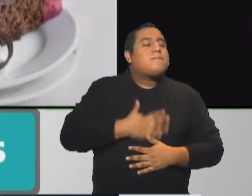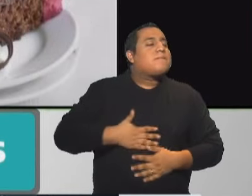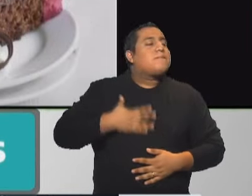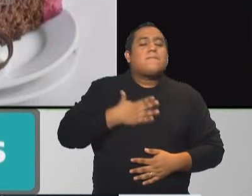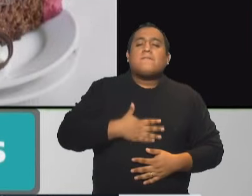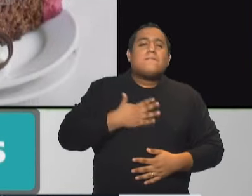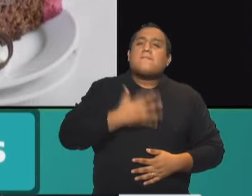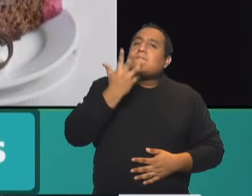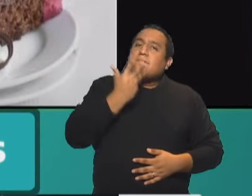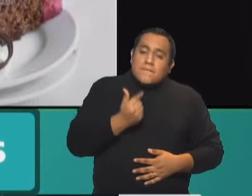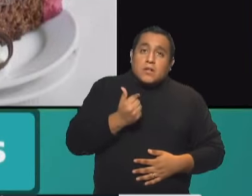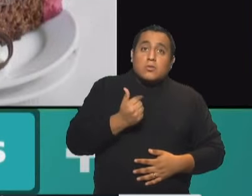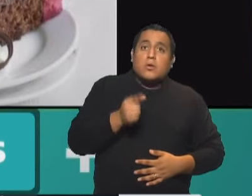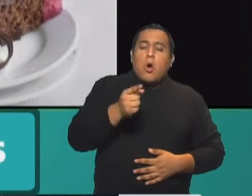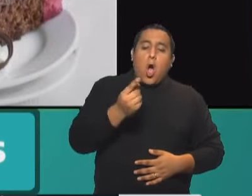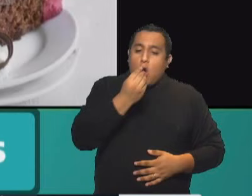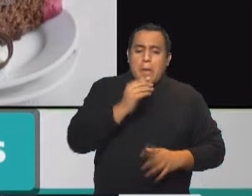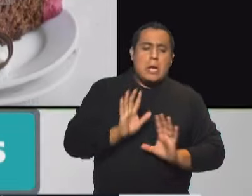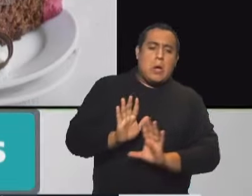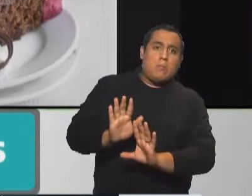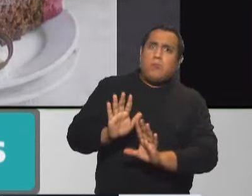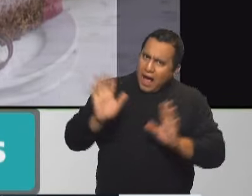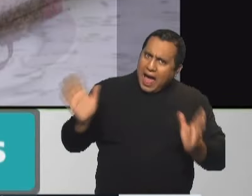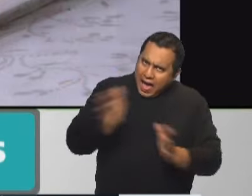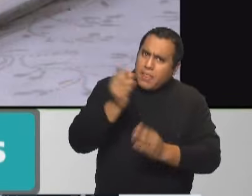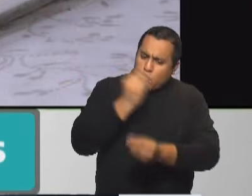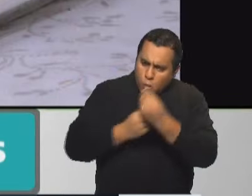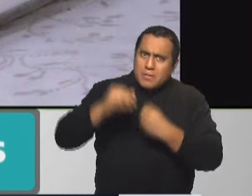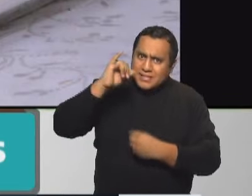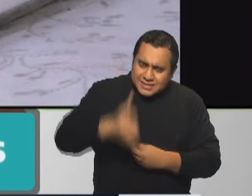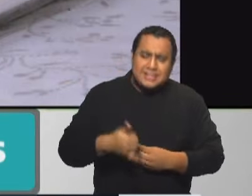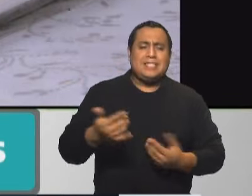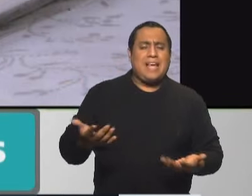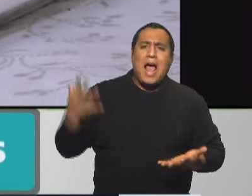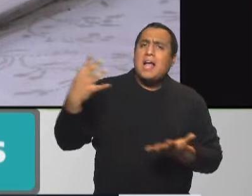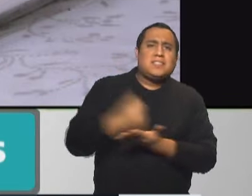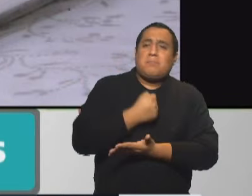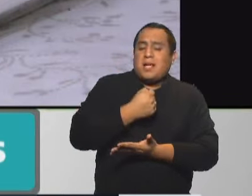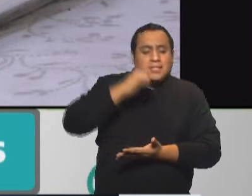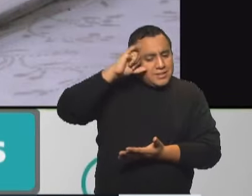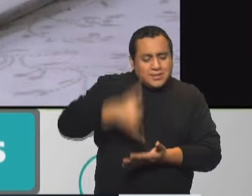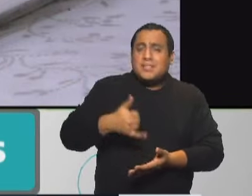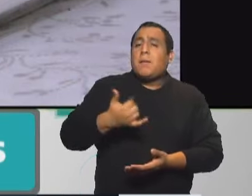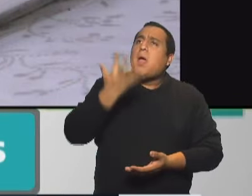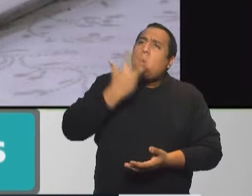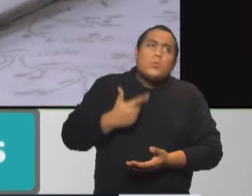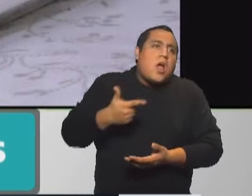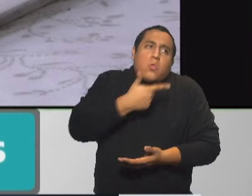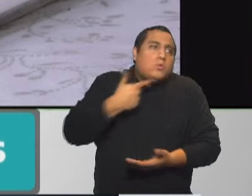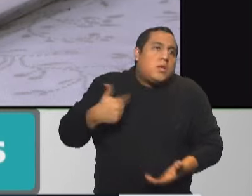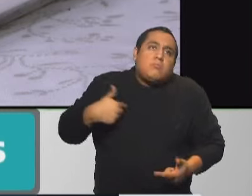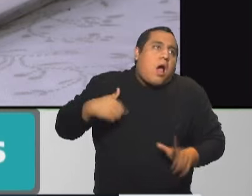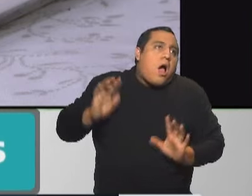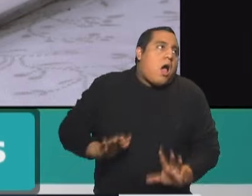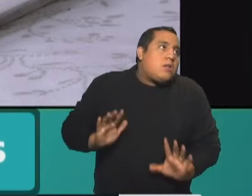permitítelo, legalizalo. Porque... Me encanta, me encanta la palabra legalizalo. Asumamos que nos gustan los dulces y tengamos en cuenta